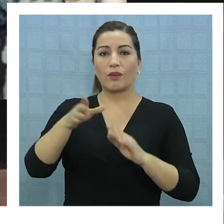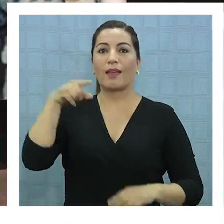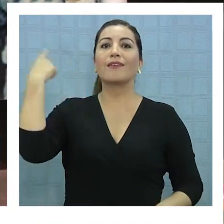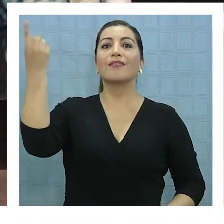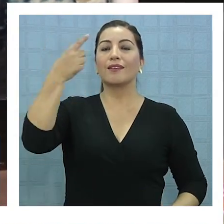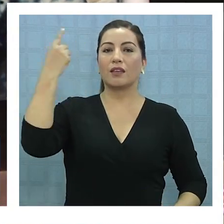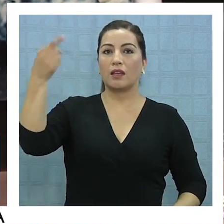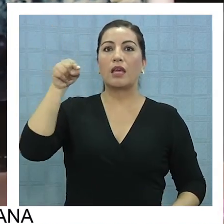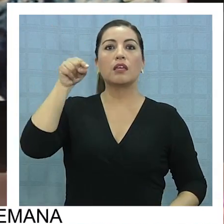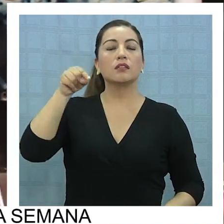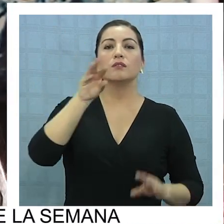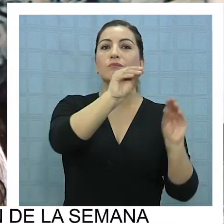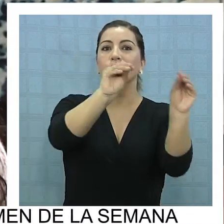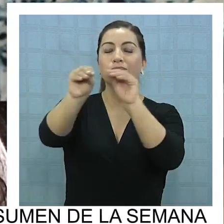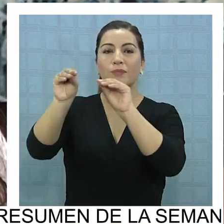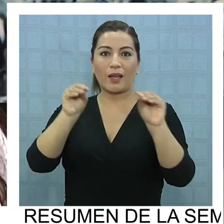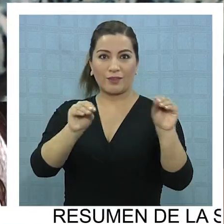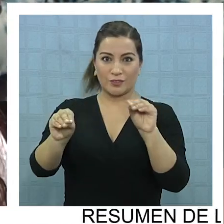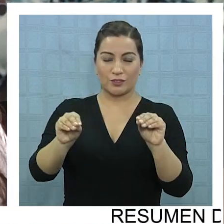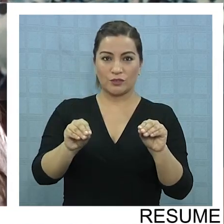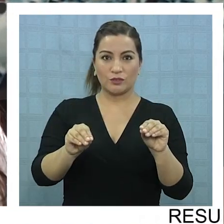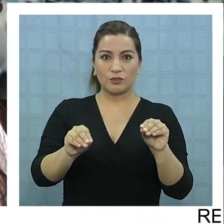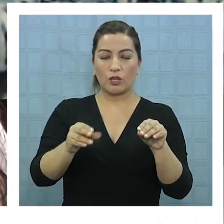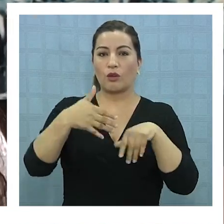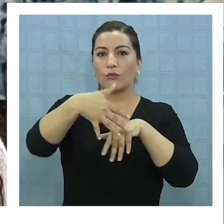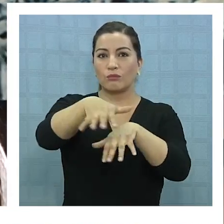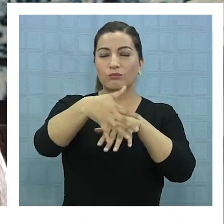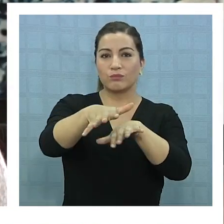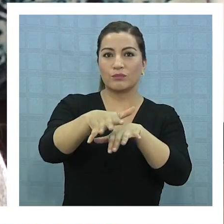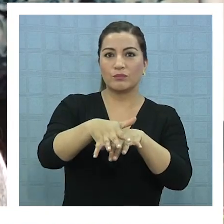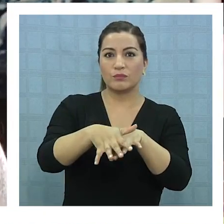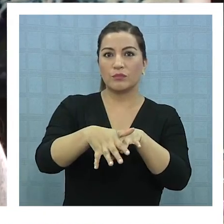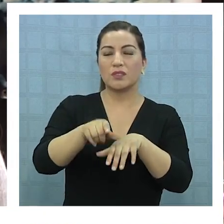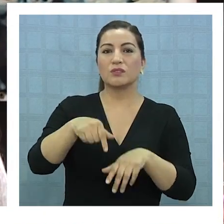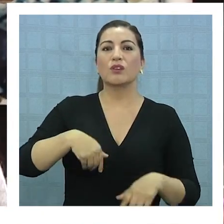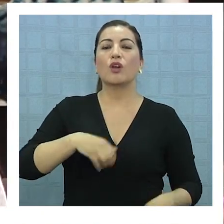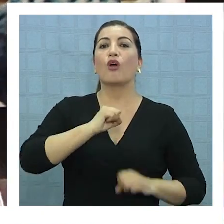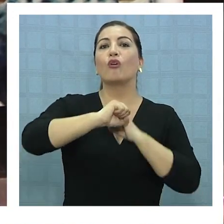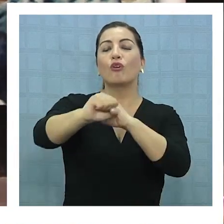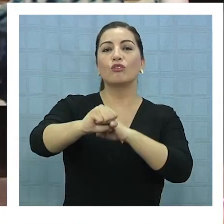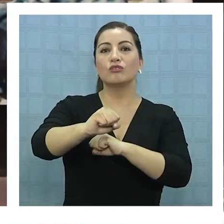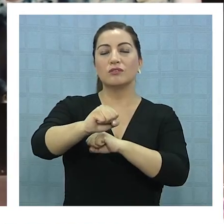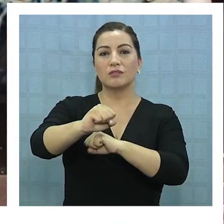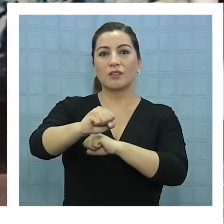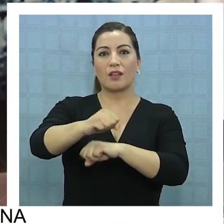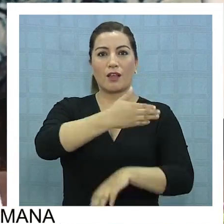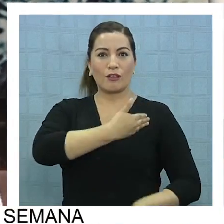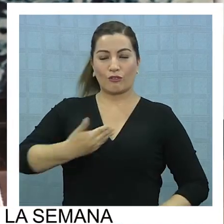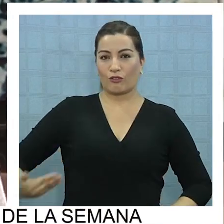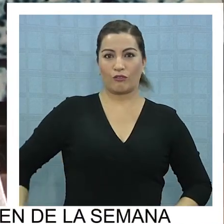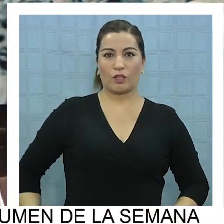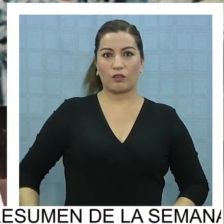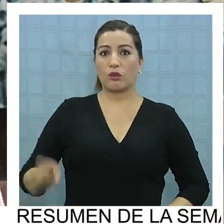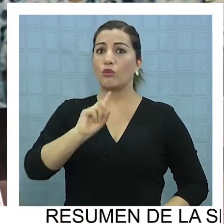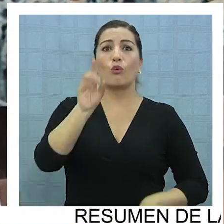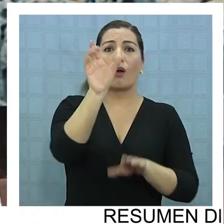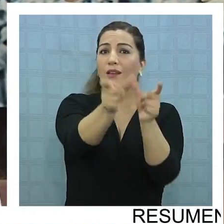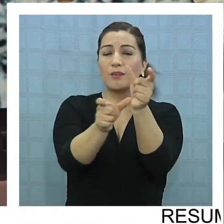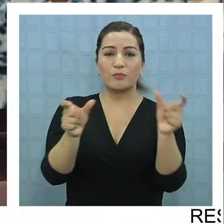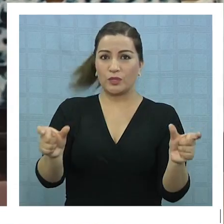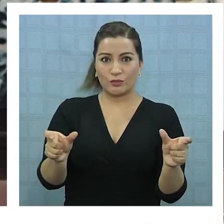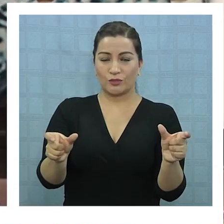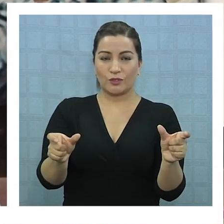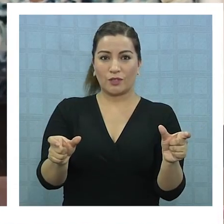llamado a movilización, porque una protesta hacia el gobierno, hacia los usuarios en realidad. Y es manifestar